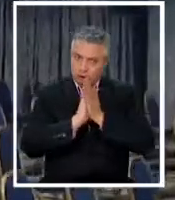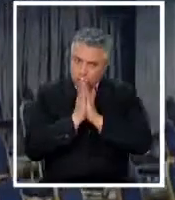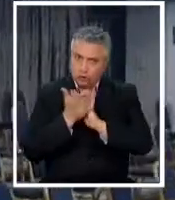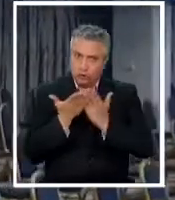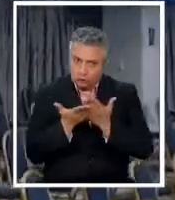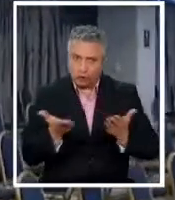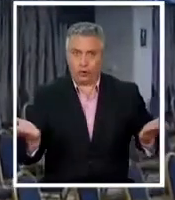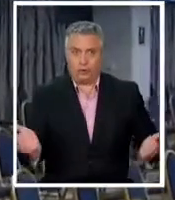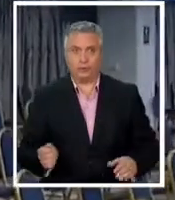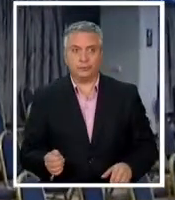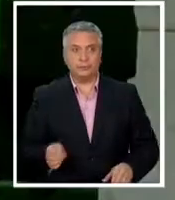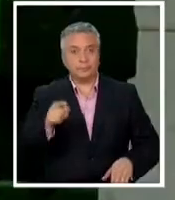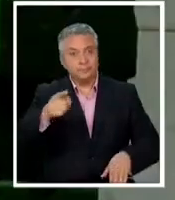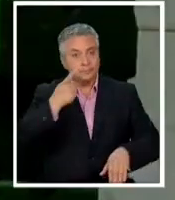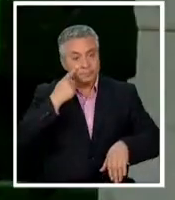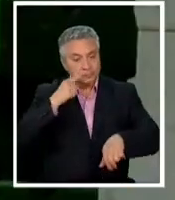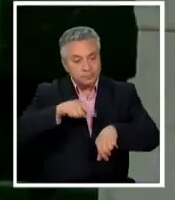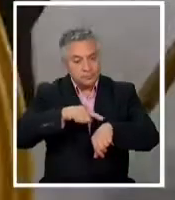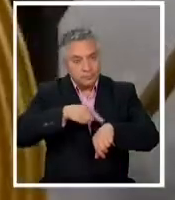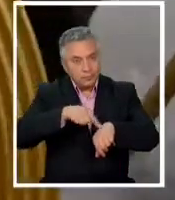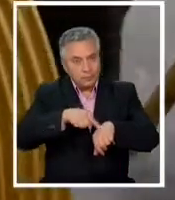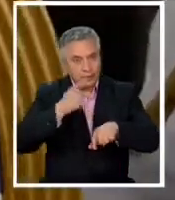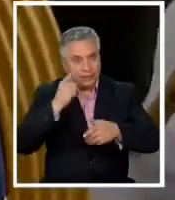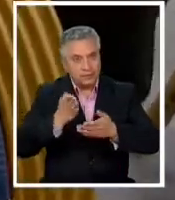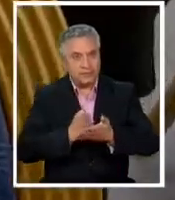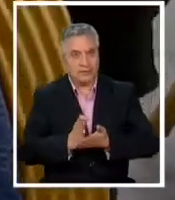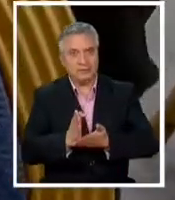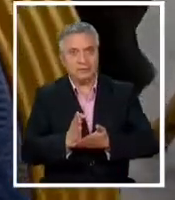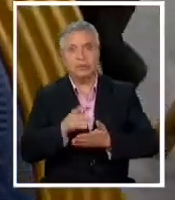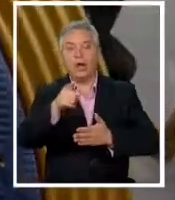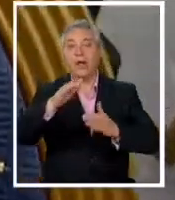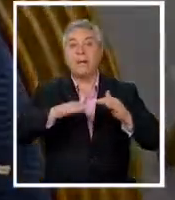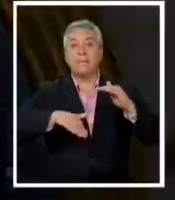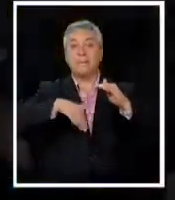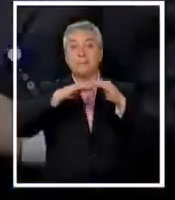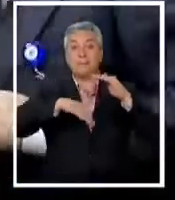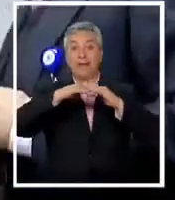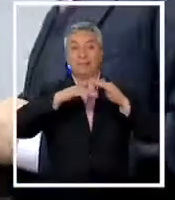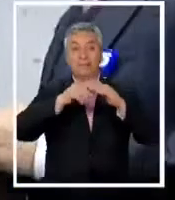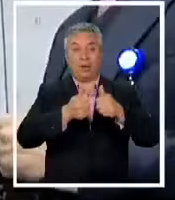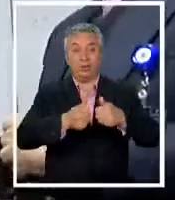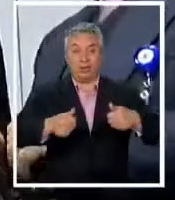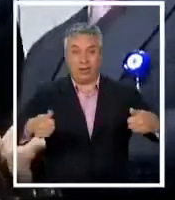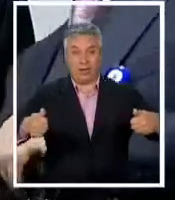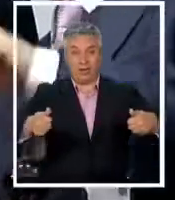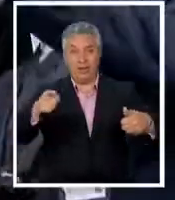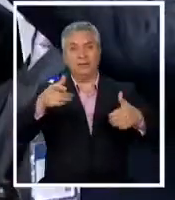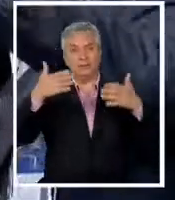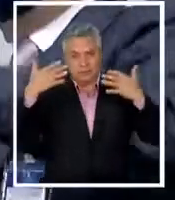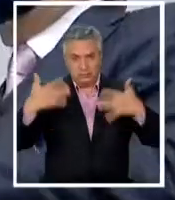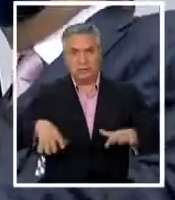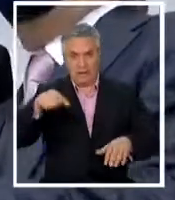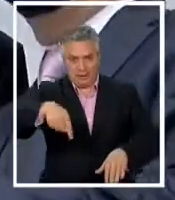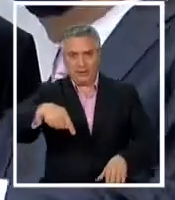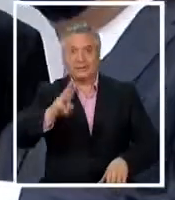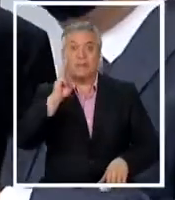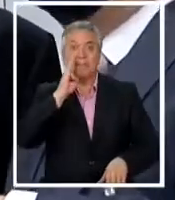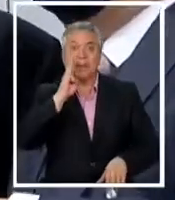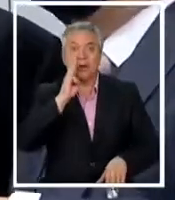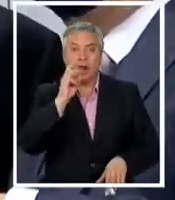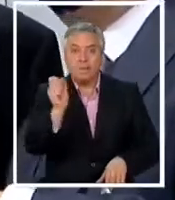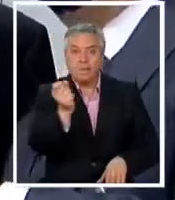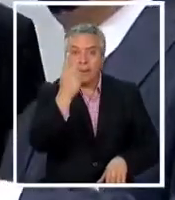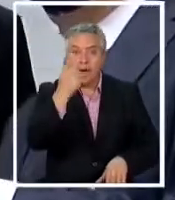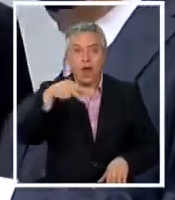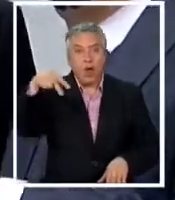a la que solo le faltan horas para su inicio. Por eso, las máximas autoridades del Congreso ya inspeccionaron el lugar que este miércoles 1 de